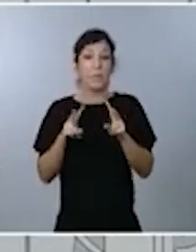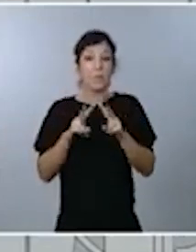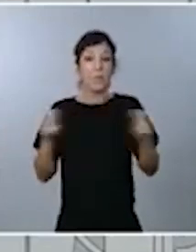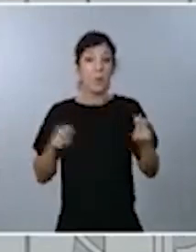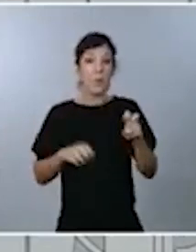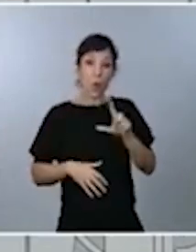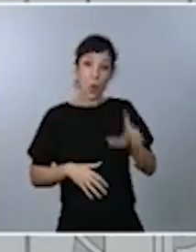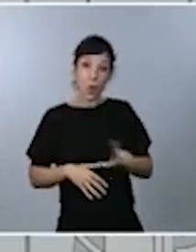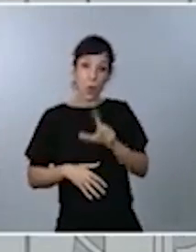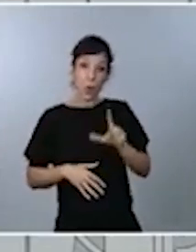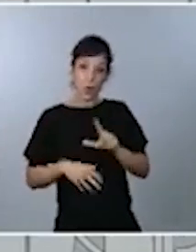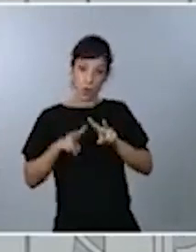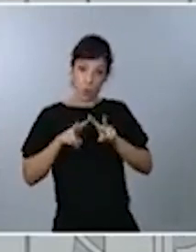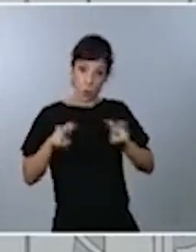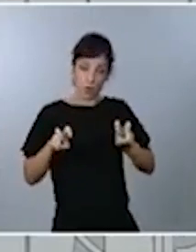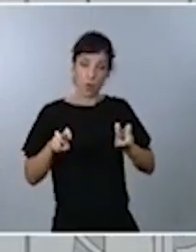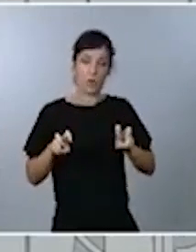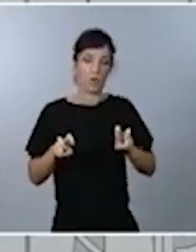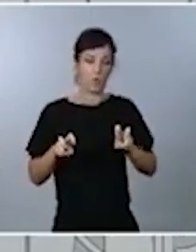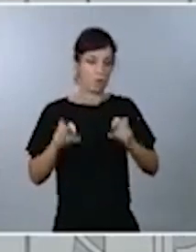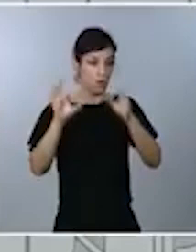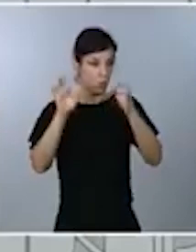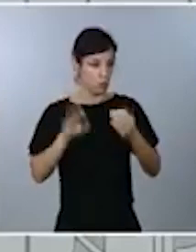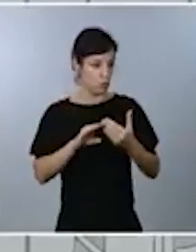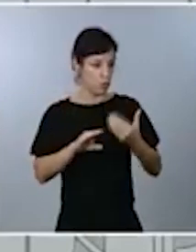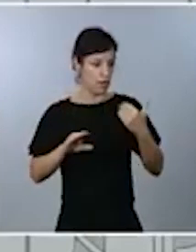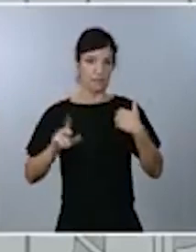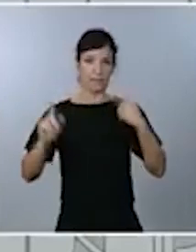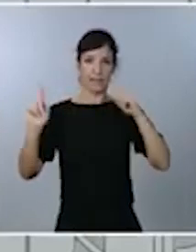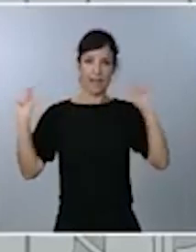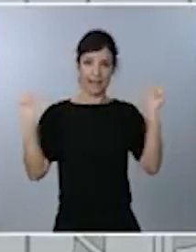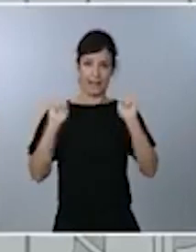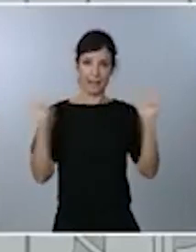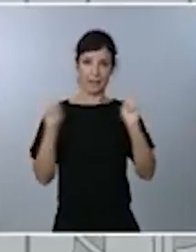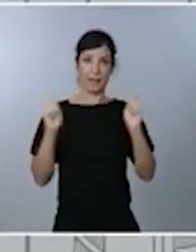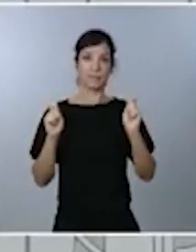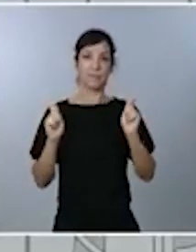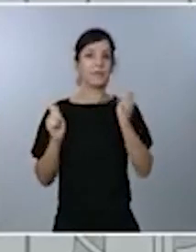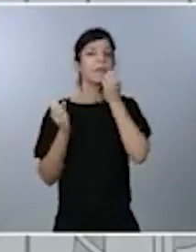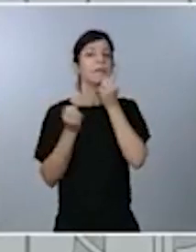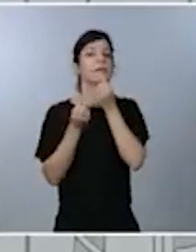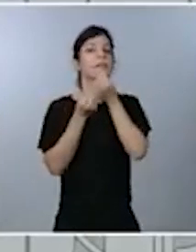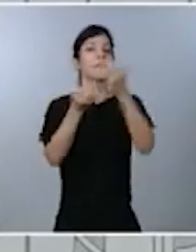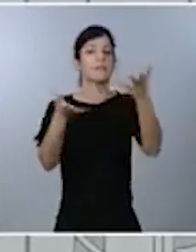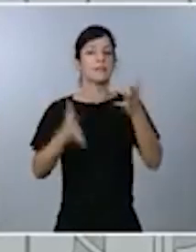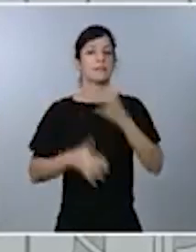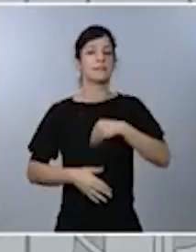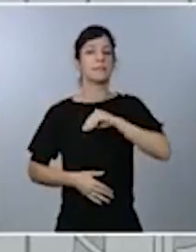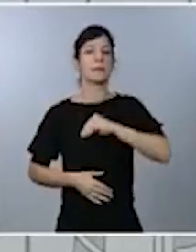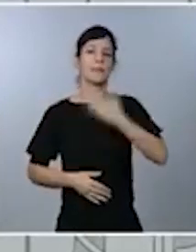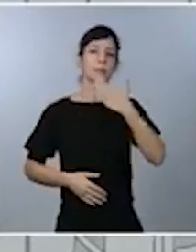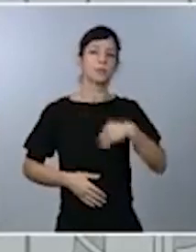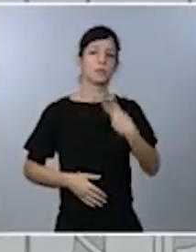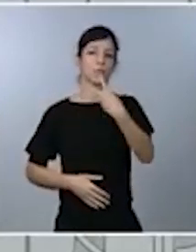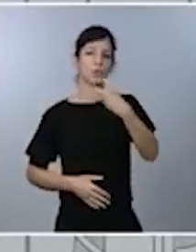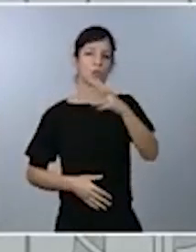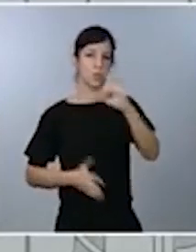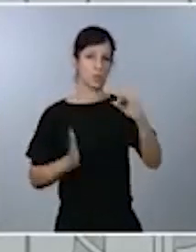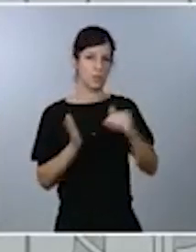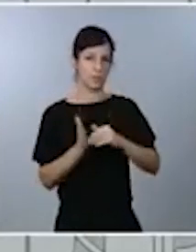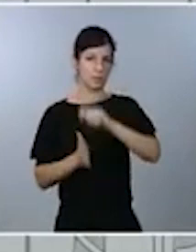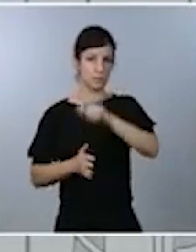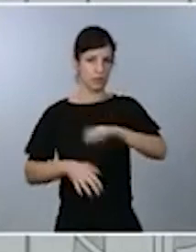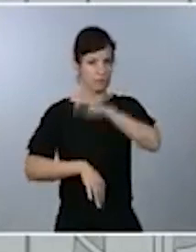después del estado de alarma que existían en nuestro país en torno a 250.000 personas contagiadas de COVID-19